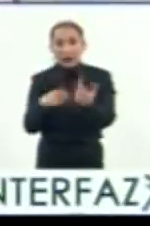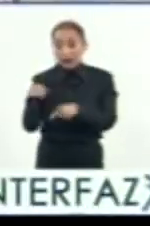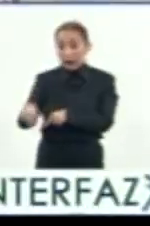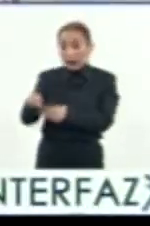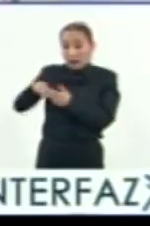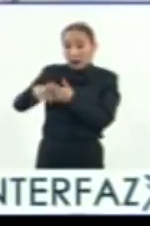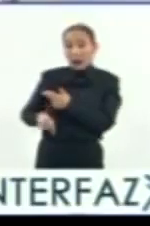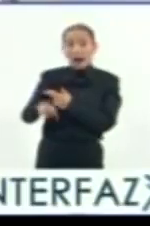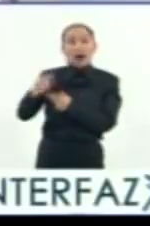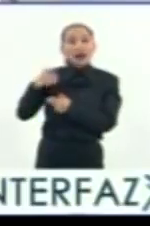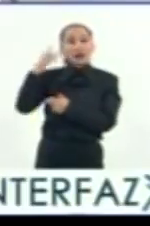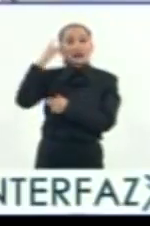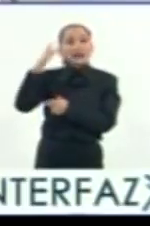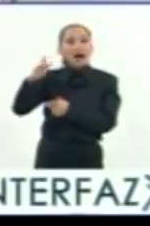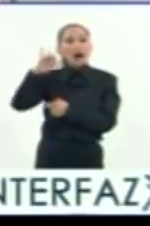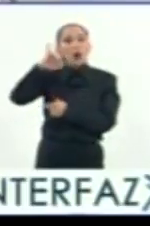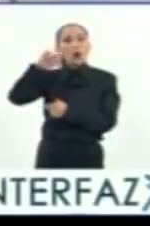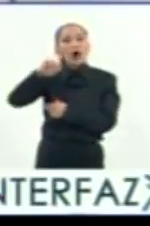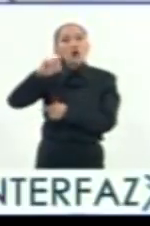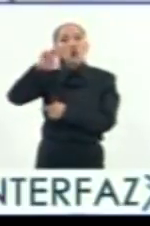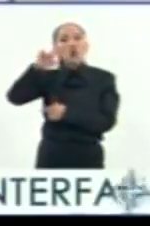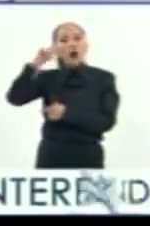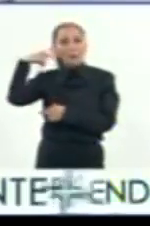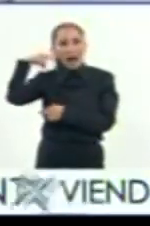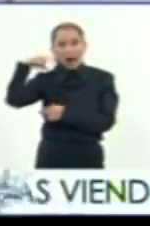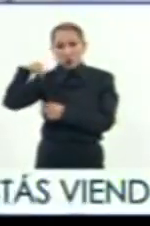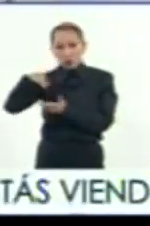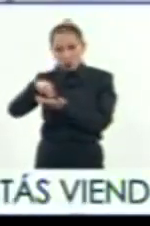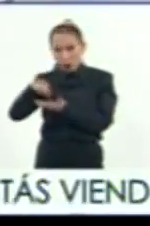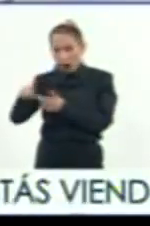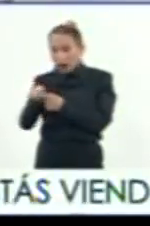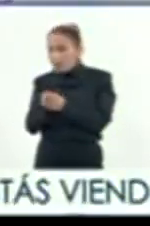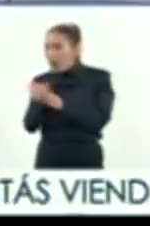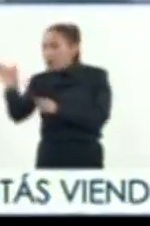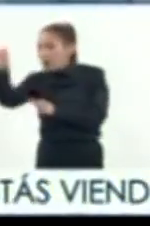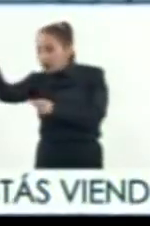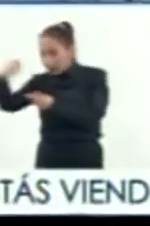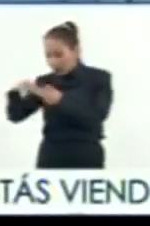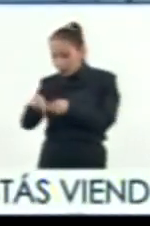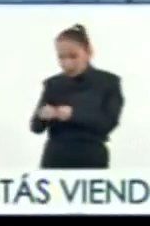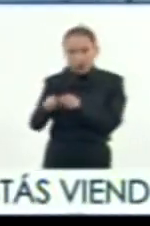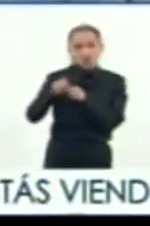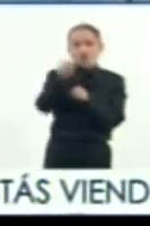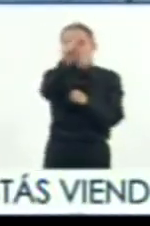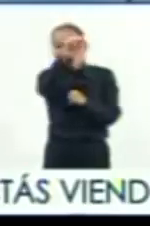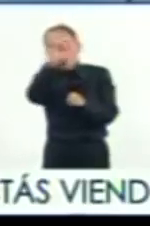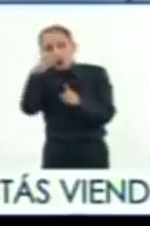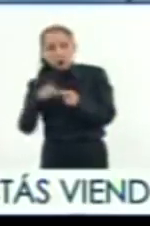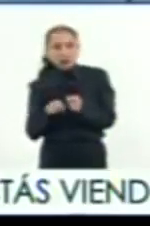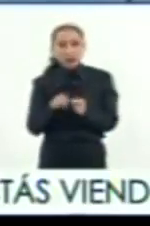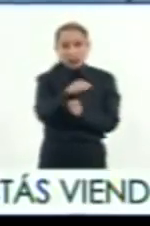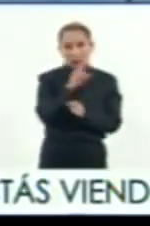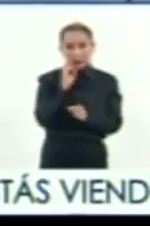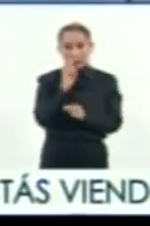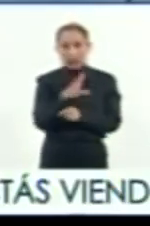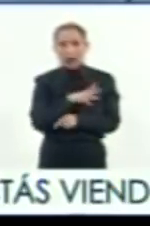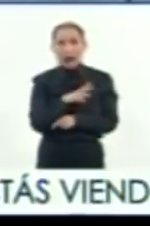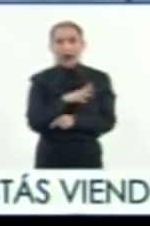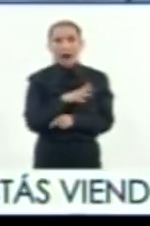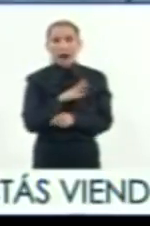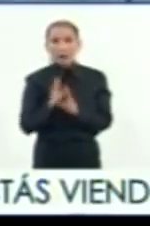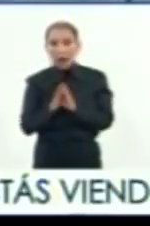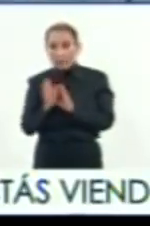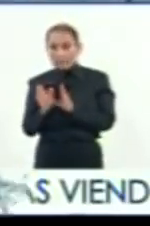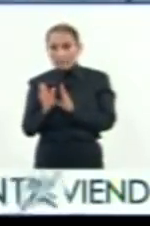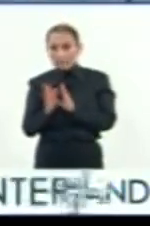en San Juan de Ulua. En San Juan de Ulua, en Veracruz, y entonces va a ir cambiando. Ahí tenemos el paso. Bueno, va